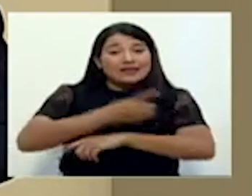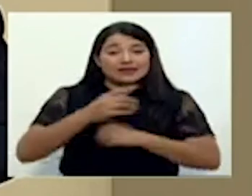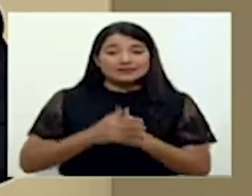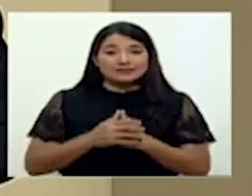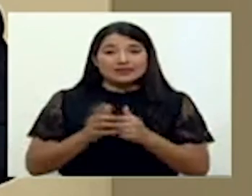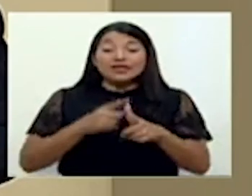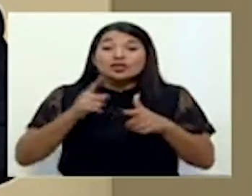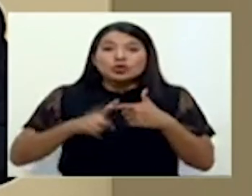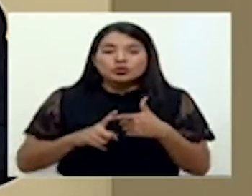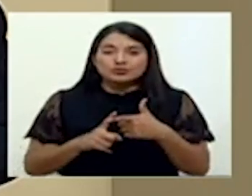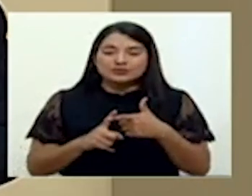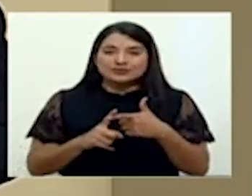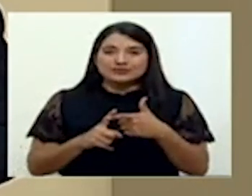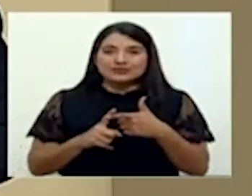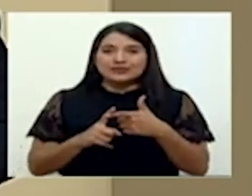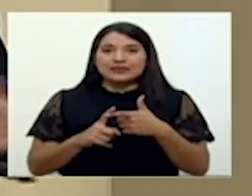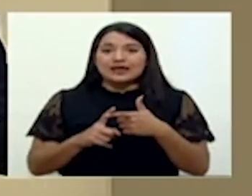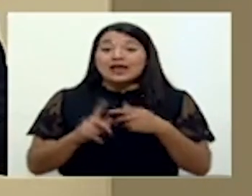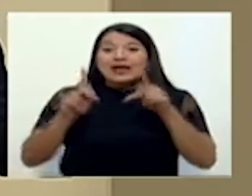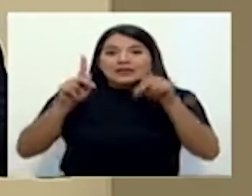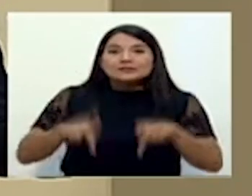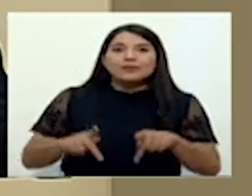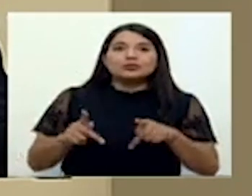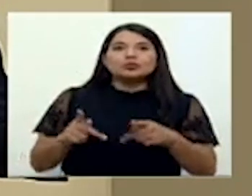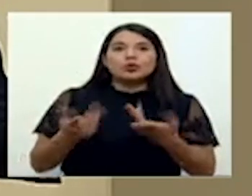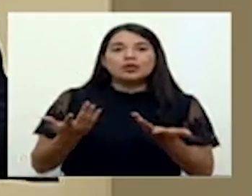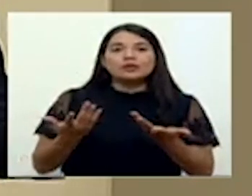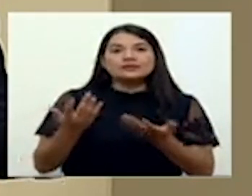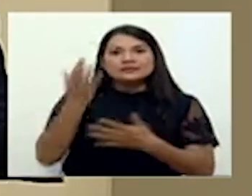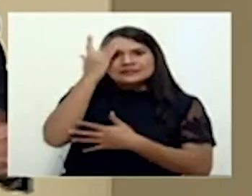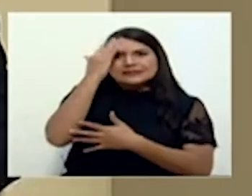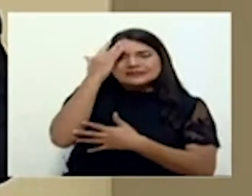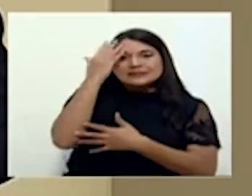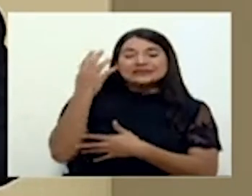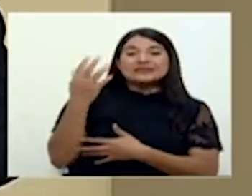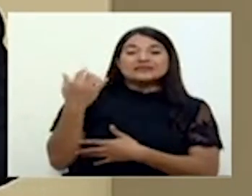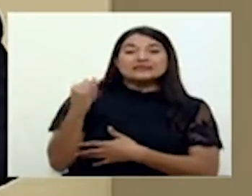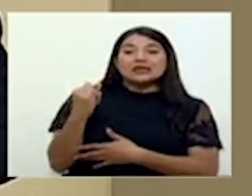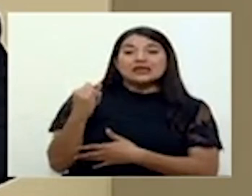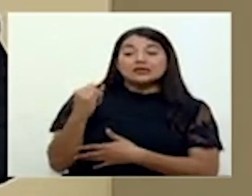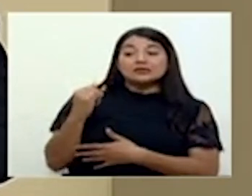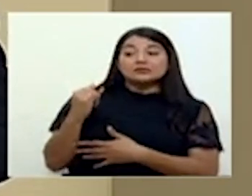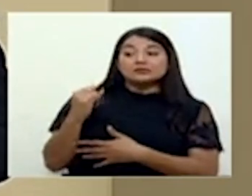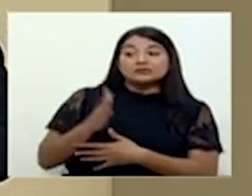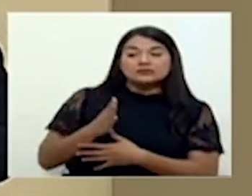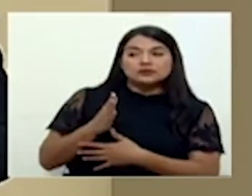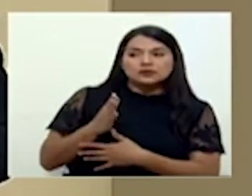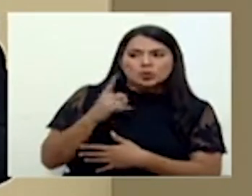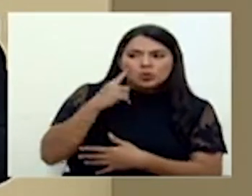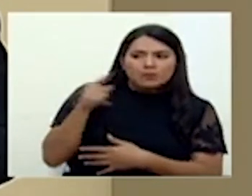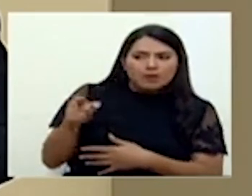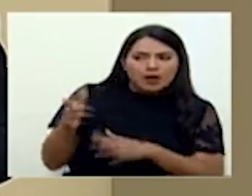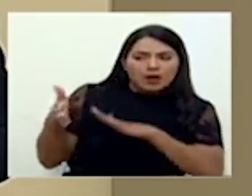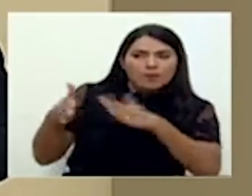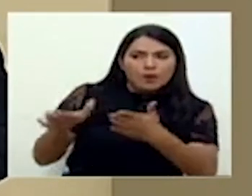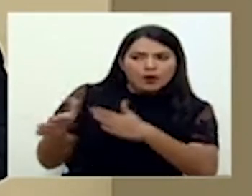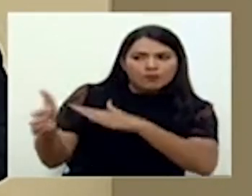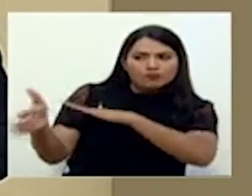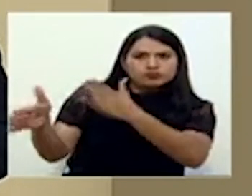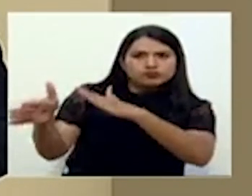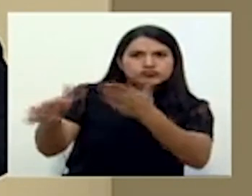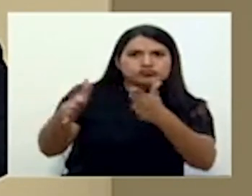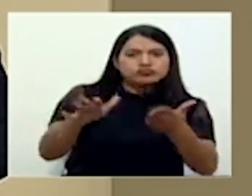ya están con tanto miedo justamente de que salgan y no hay campo en Asusis, cuando ya la gente empieza a decir, mira, que está falleciendo esa persona, varias personas,